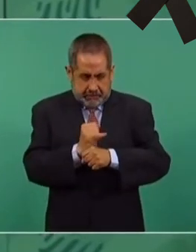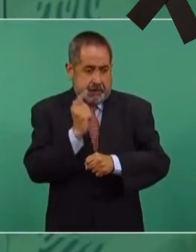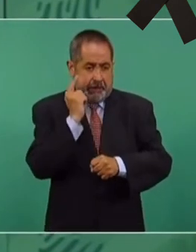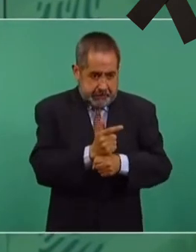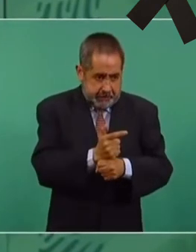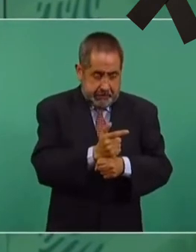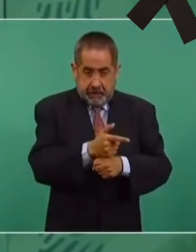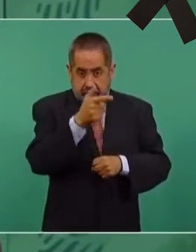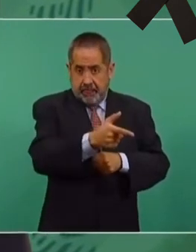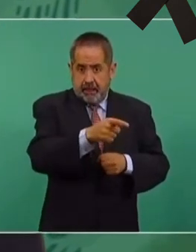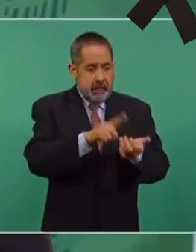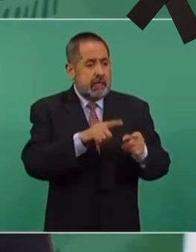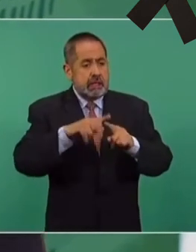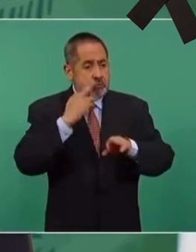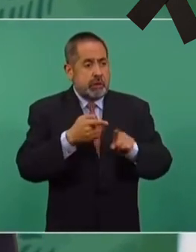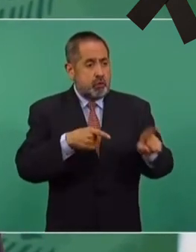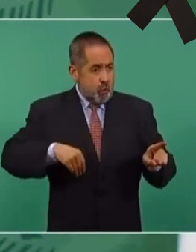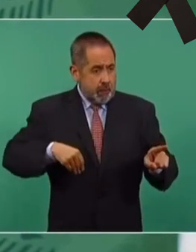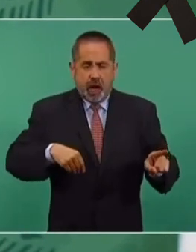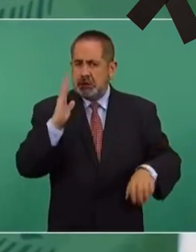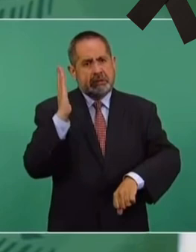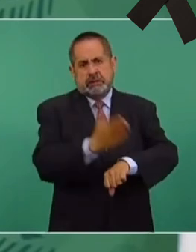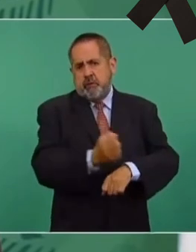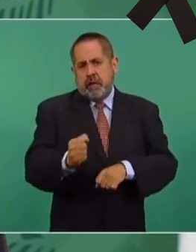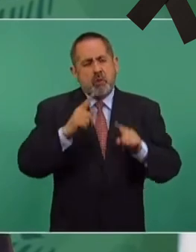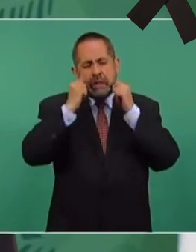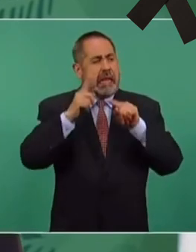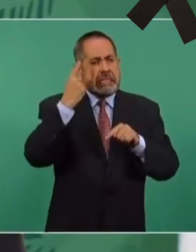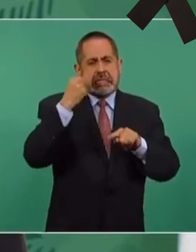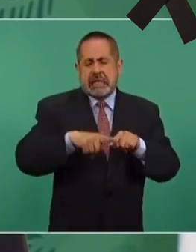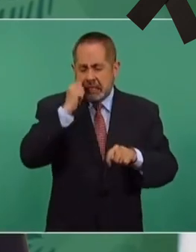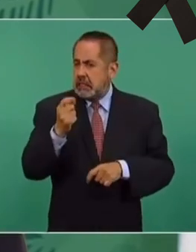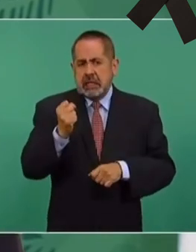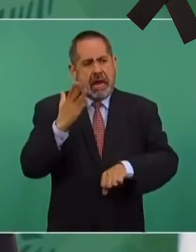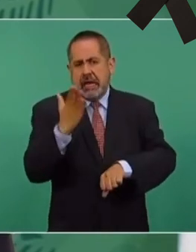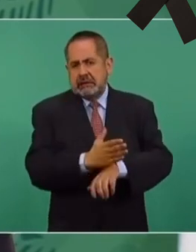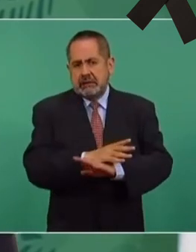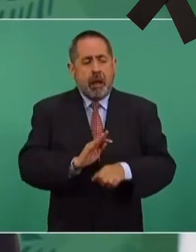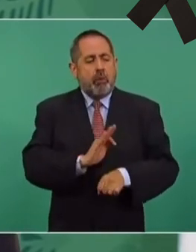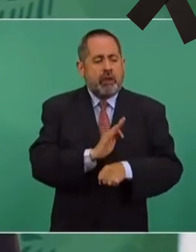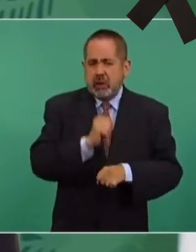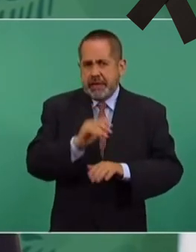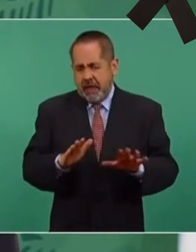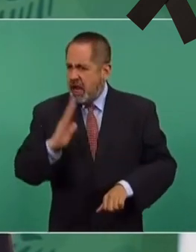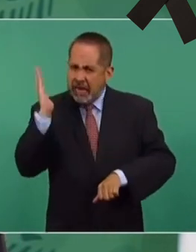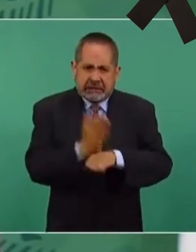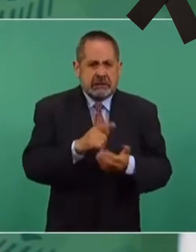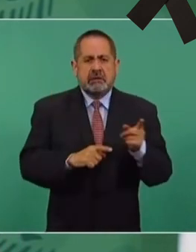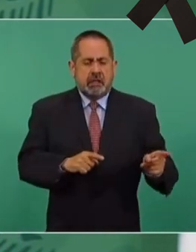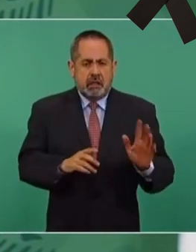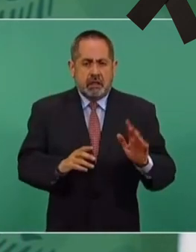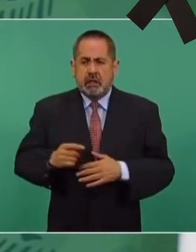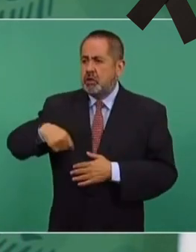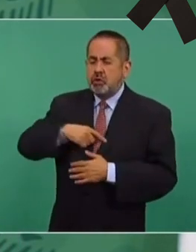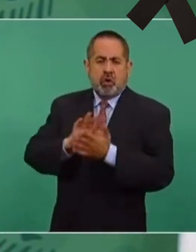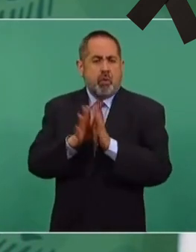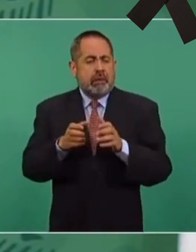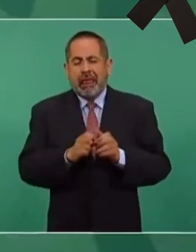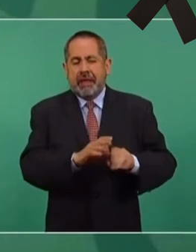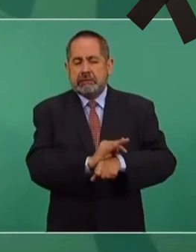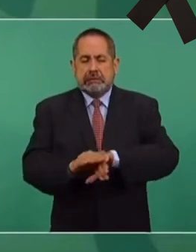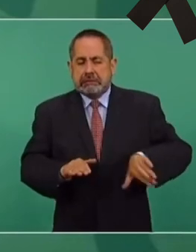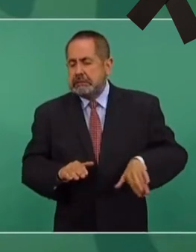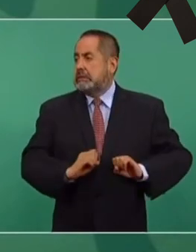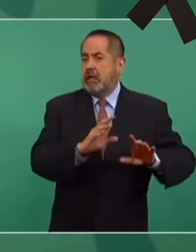y se da con los responsables, se castiga, sea quien sea. No hay protección para nadie, no somos nosotros cómplices